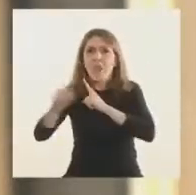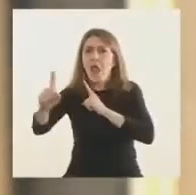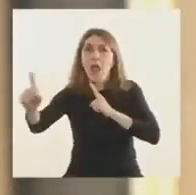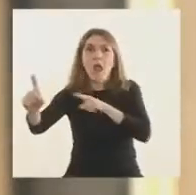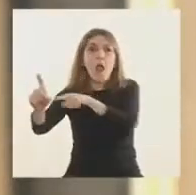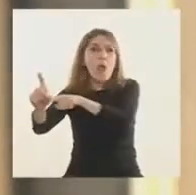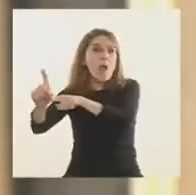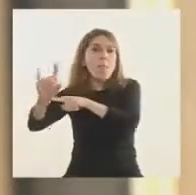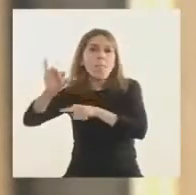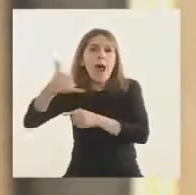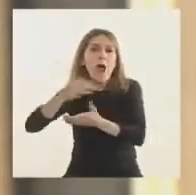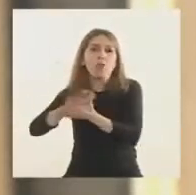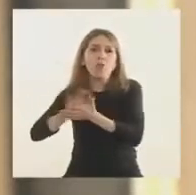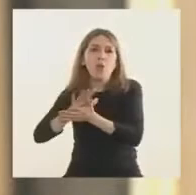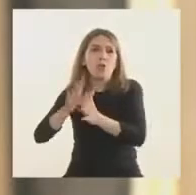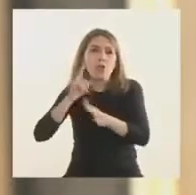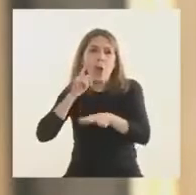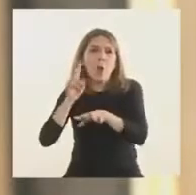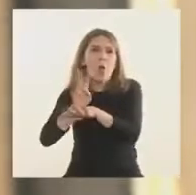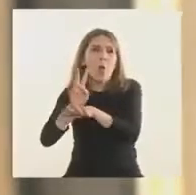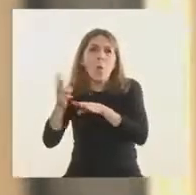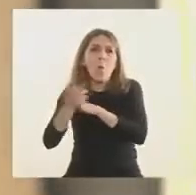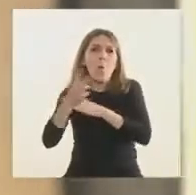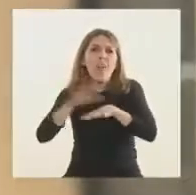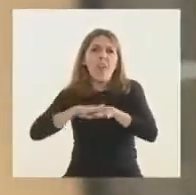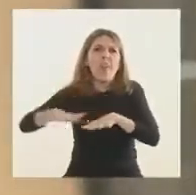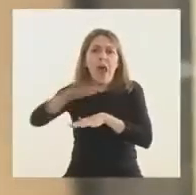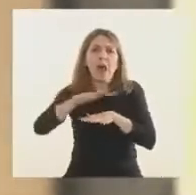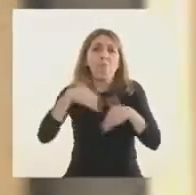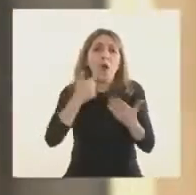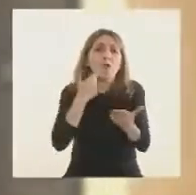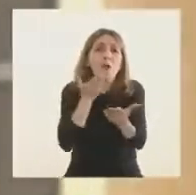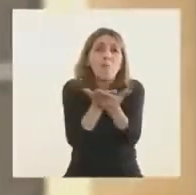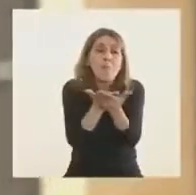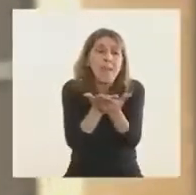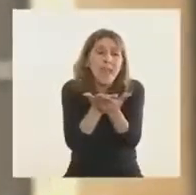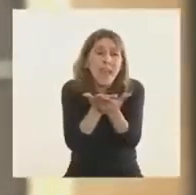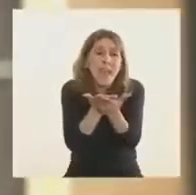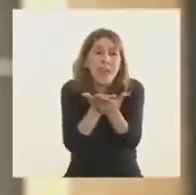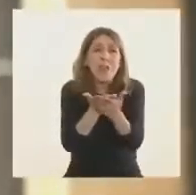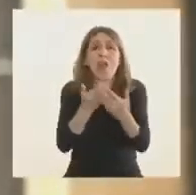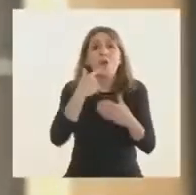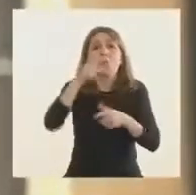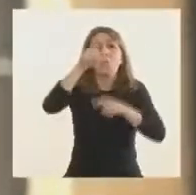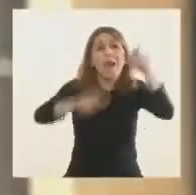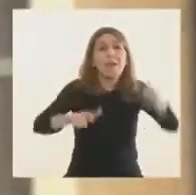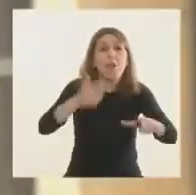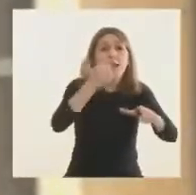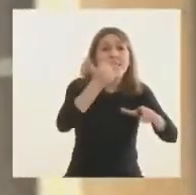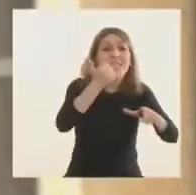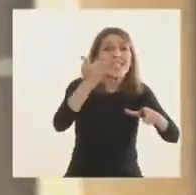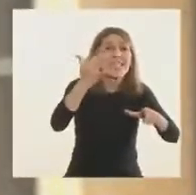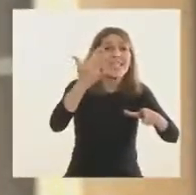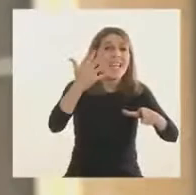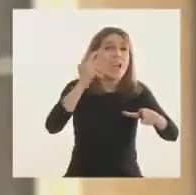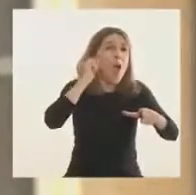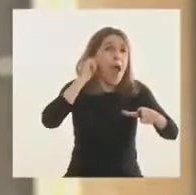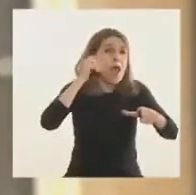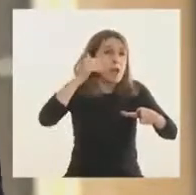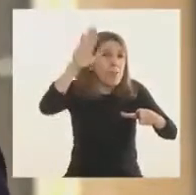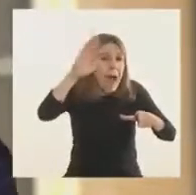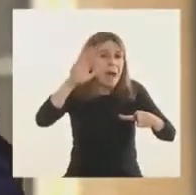forma de preservarnos. Y esto es algo que le pido puntualmente a los mayores de 65 años, a los que tienen